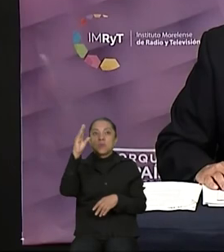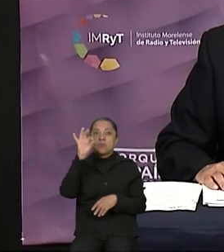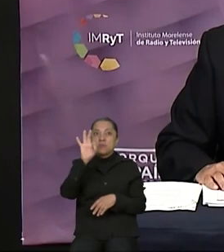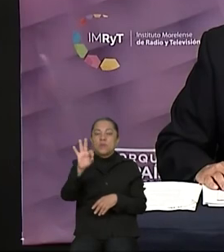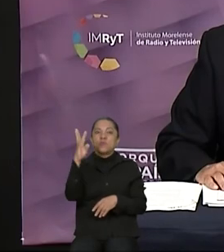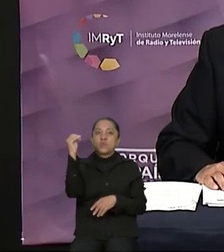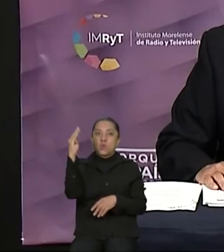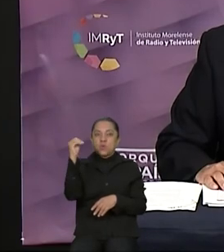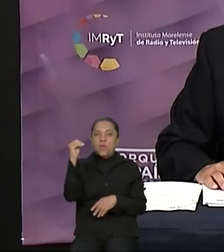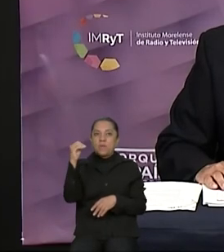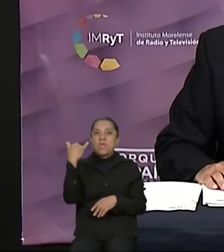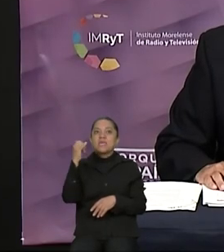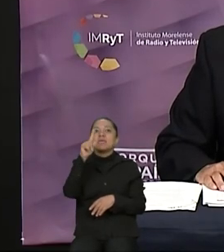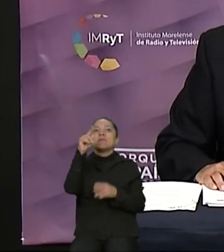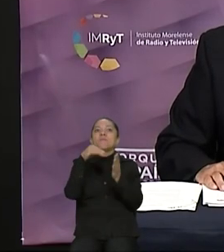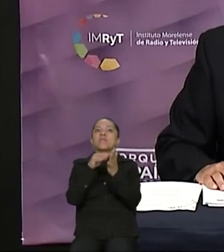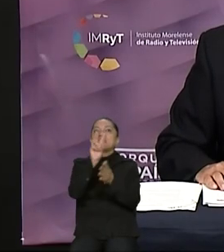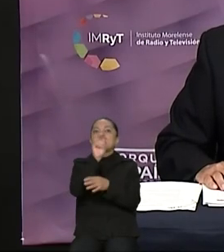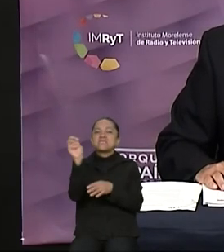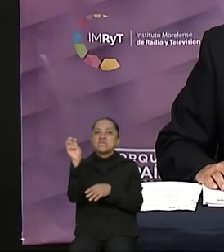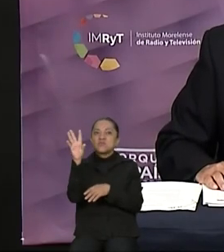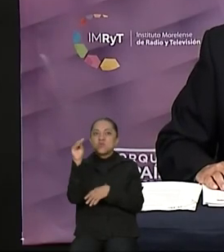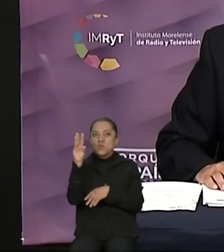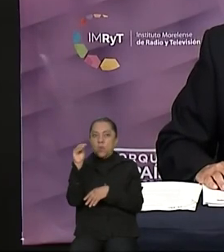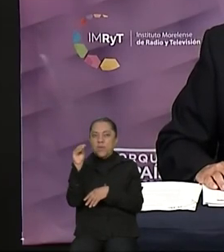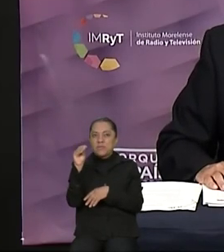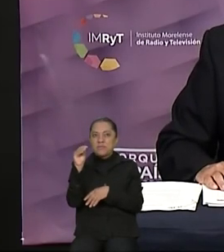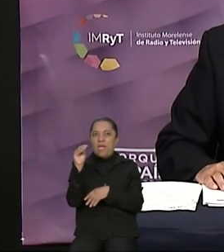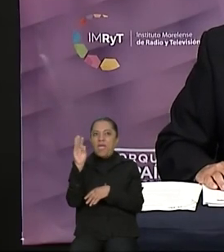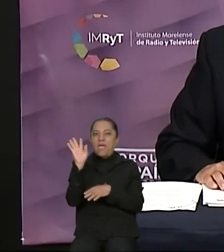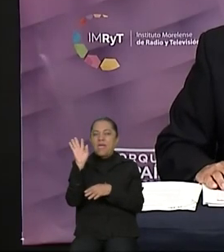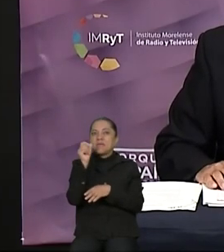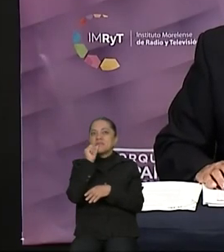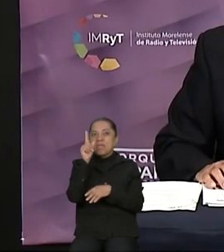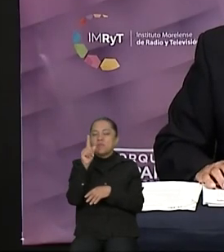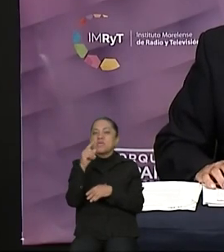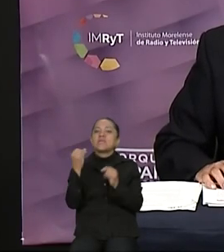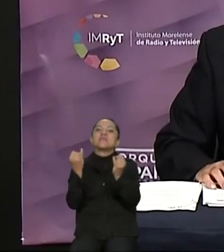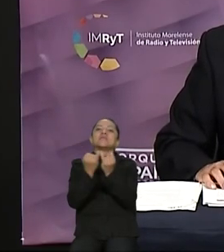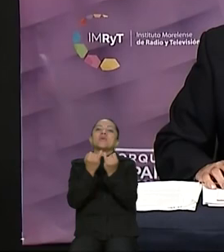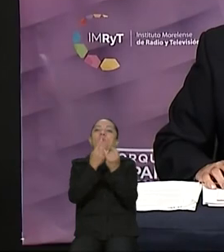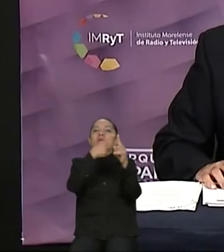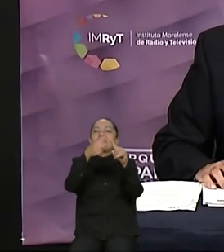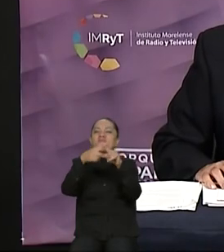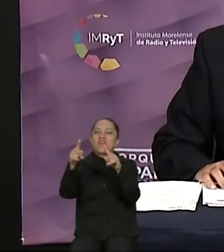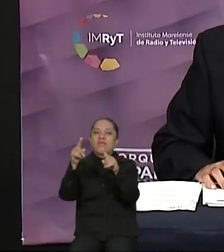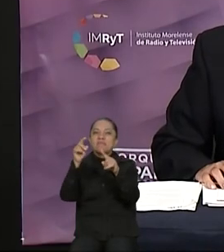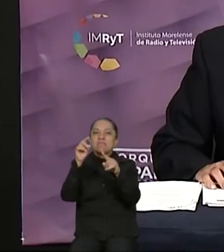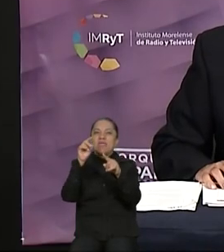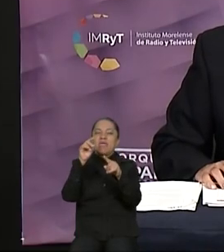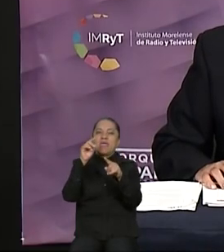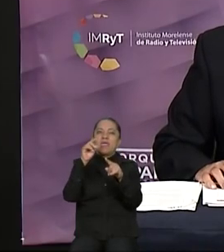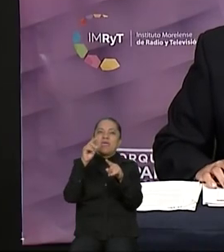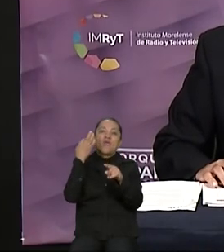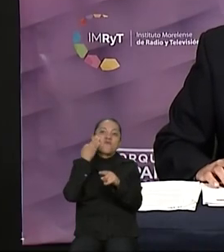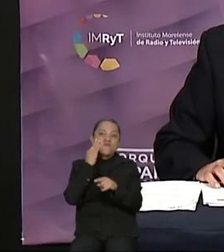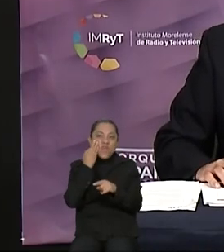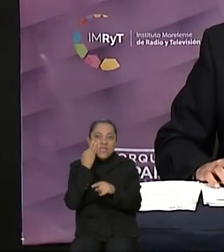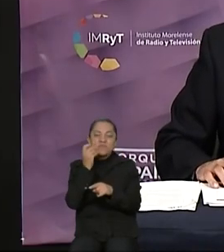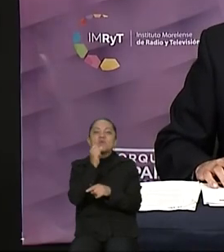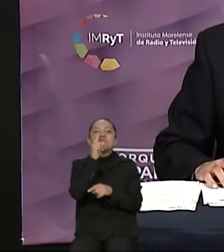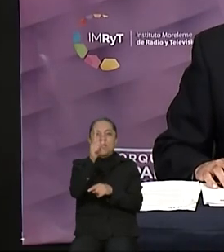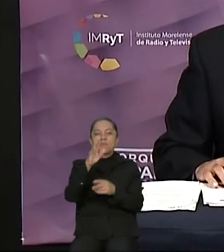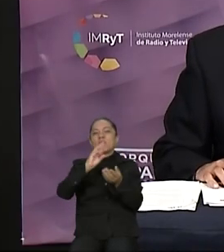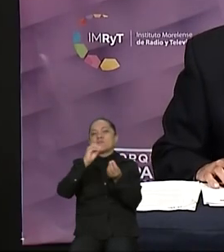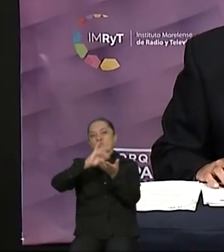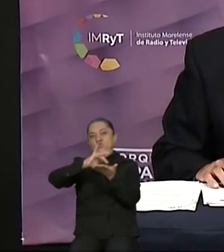1390 kilohertz en amplitud modulada a través de imrit.org y a través de Facebook Live muchísimas gracias a quienes han seguido